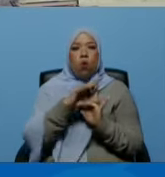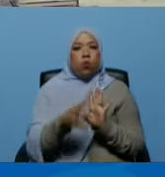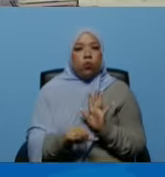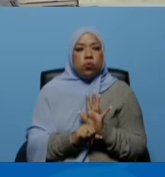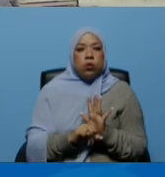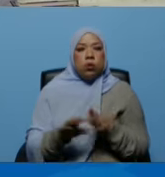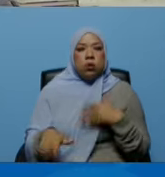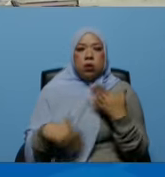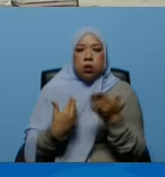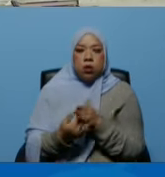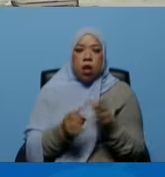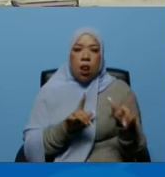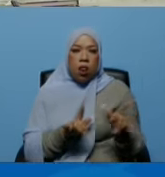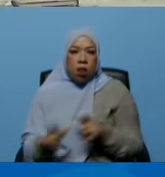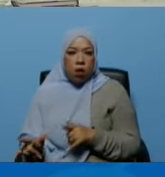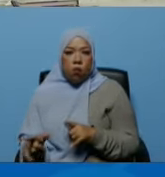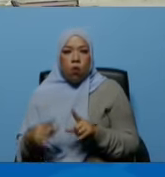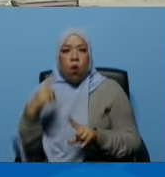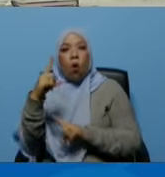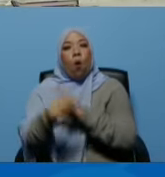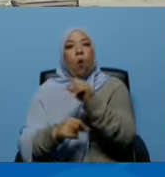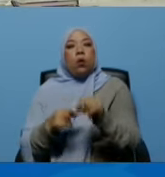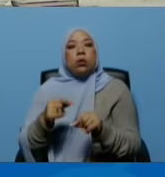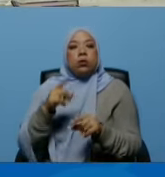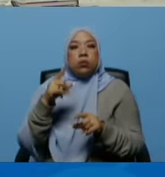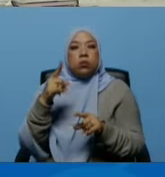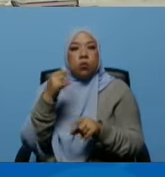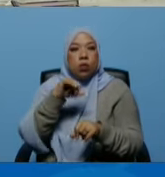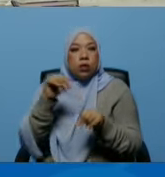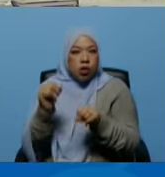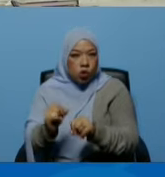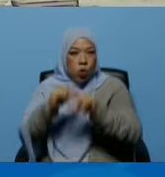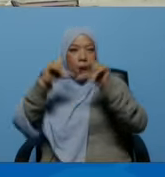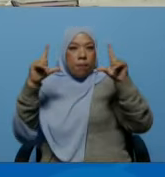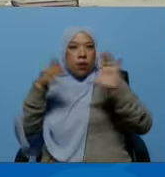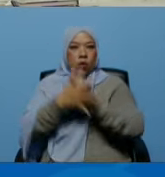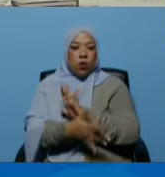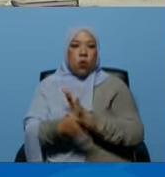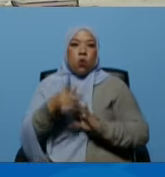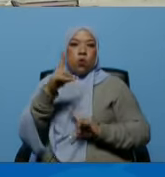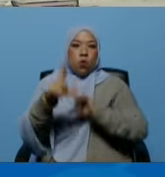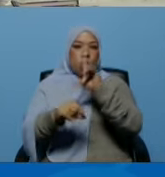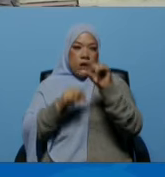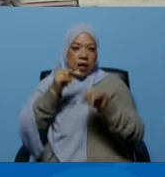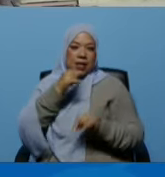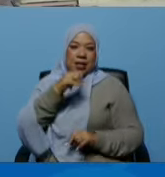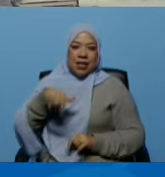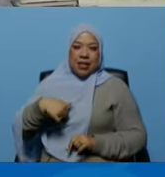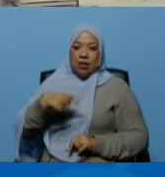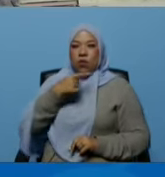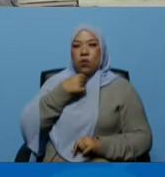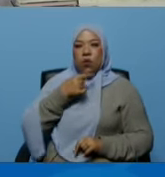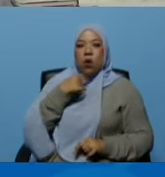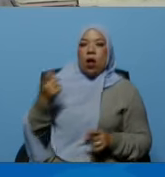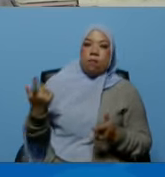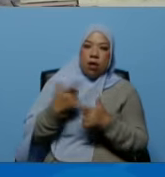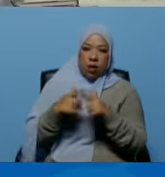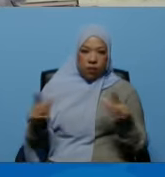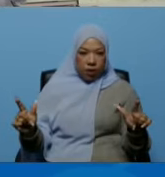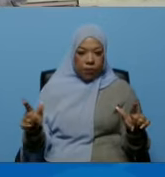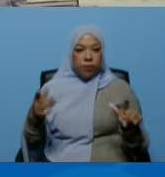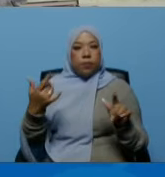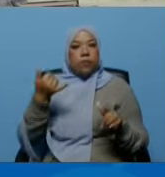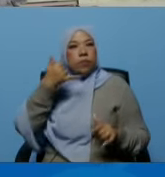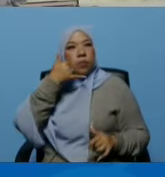instalé telegram y pronto voy a dar tremenda sorpresa porque telegram tiene sorpresa y me liberé mi